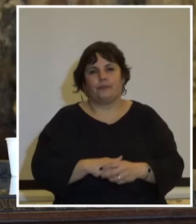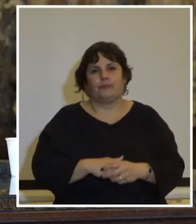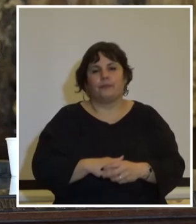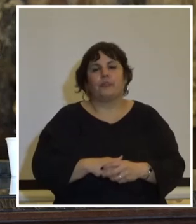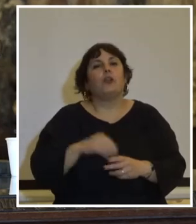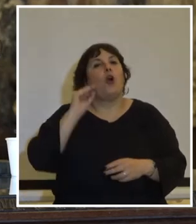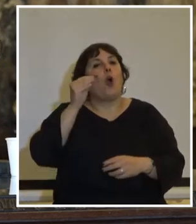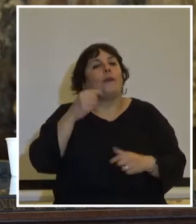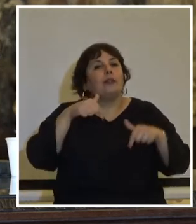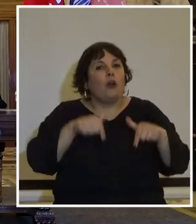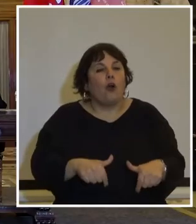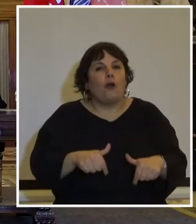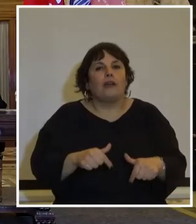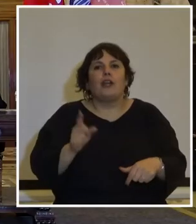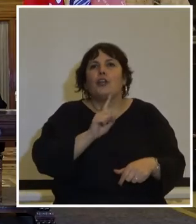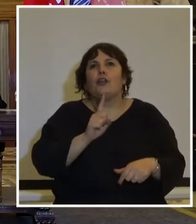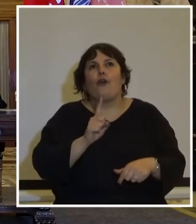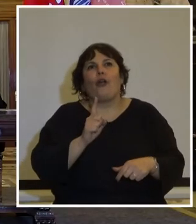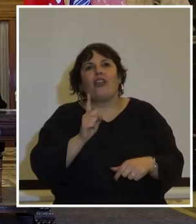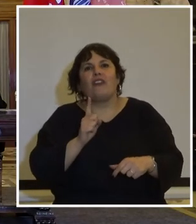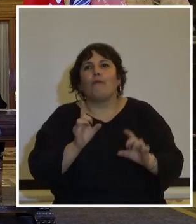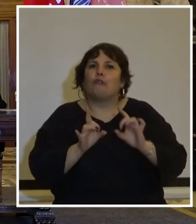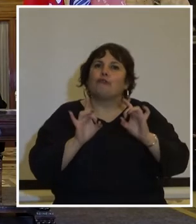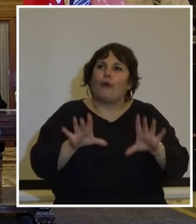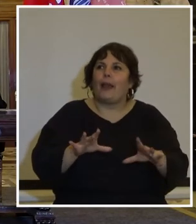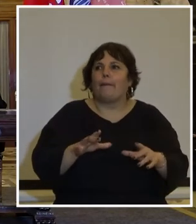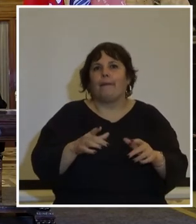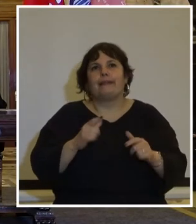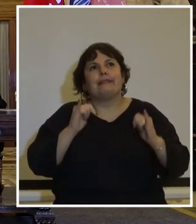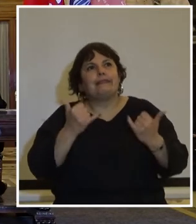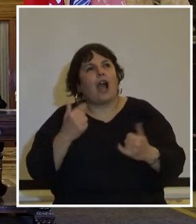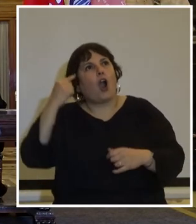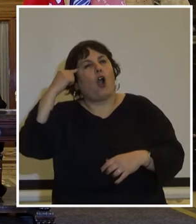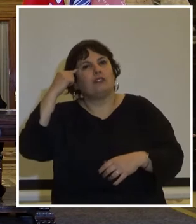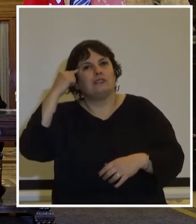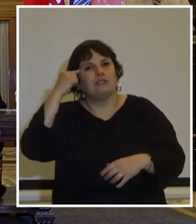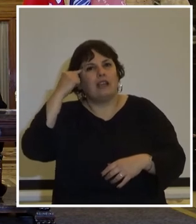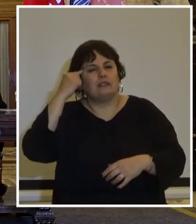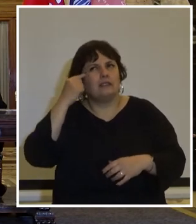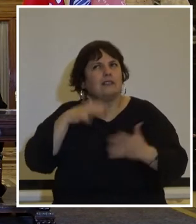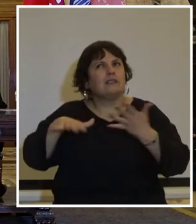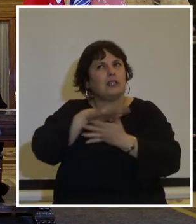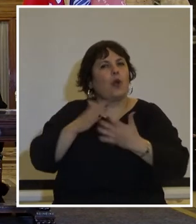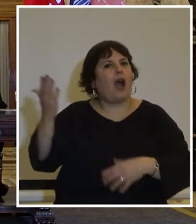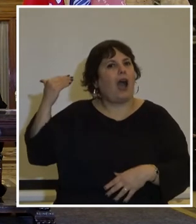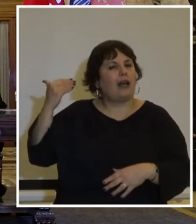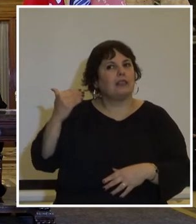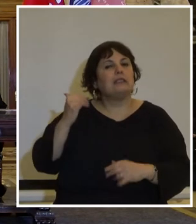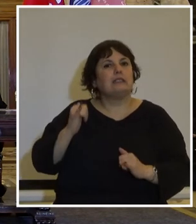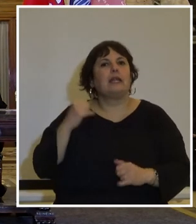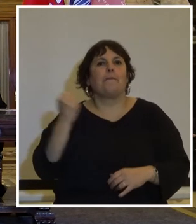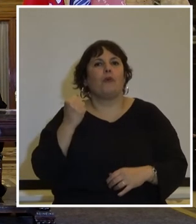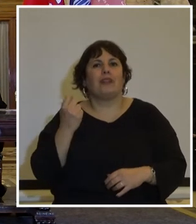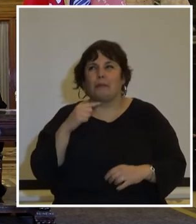los jóvenes hoy no debemos solamente tener plena conciencia de los hechos que sucedieron es importante